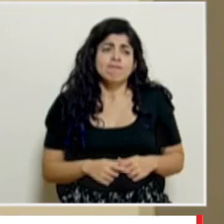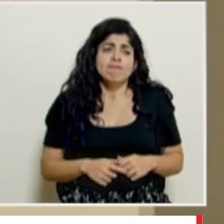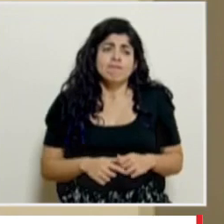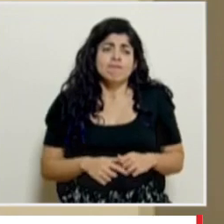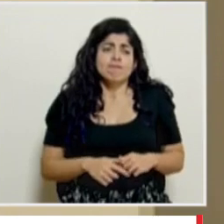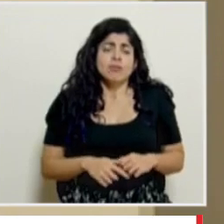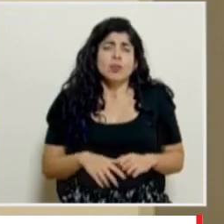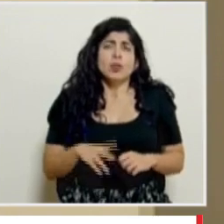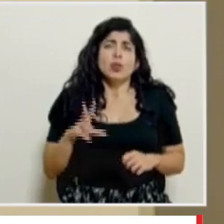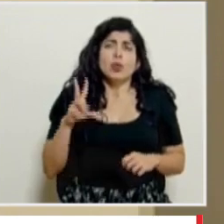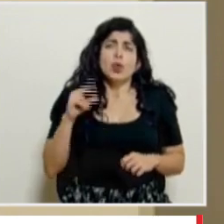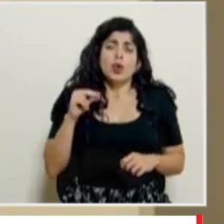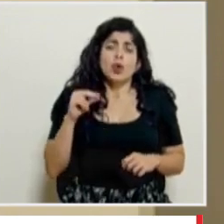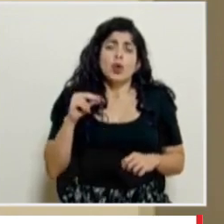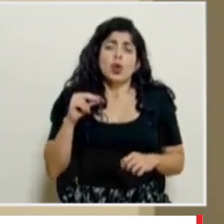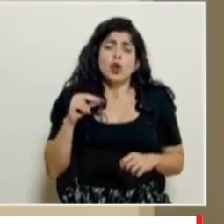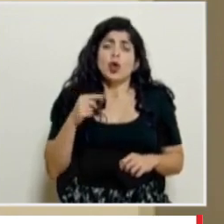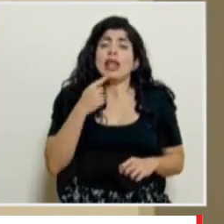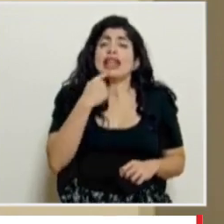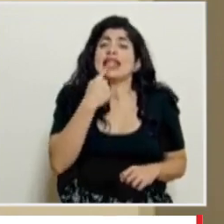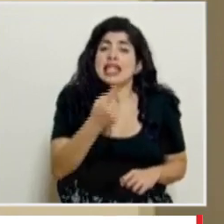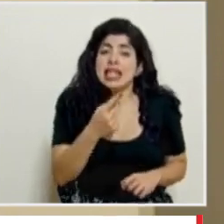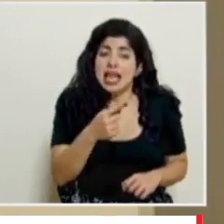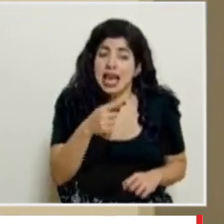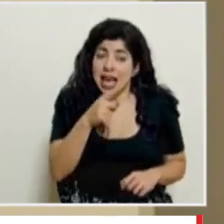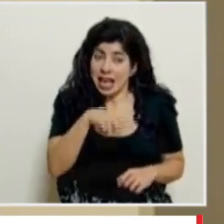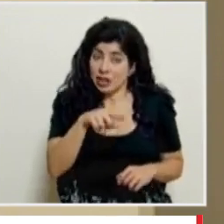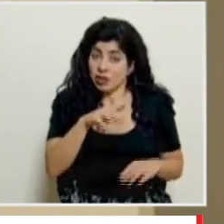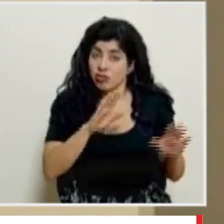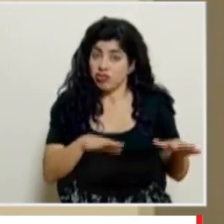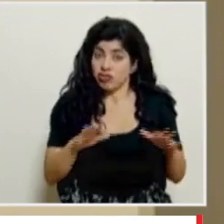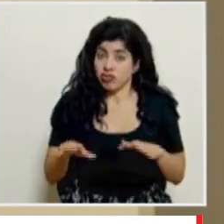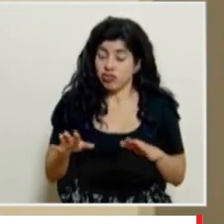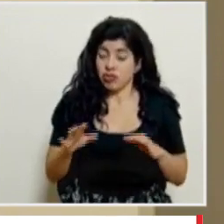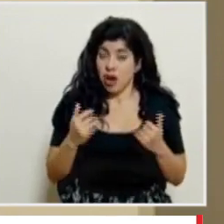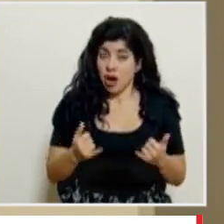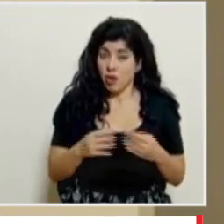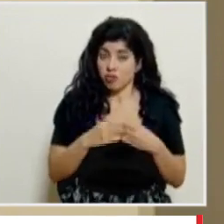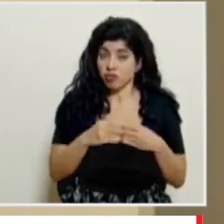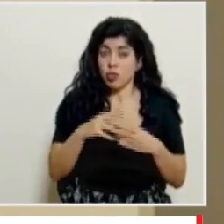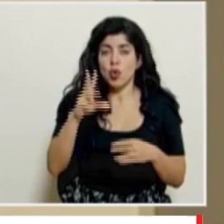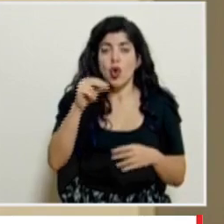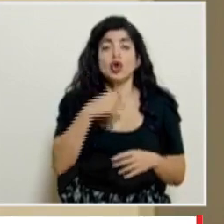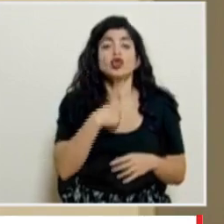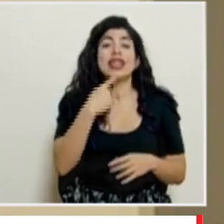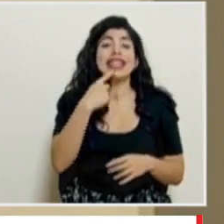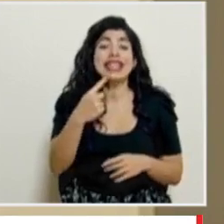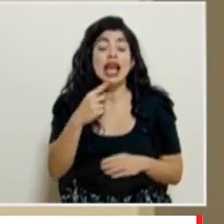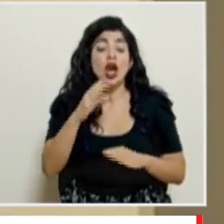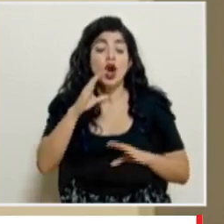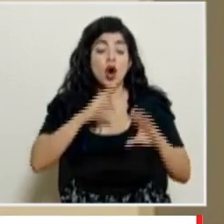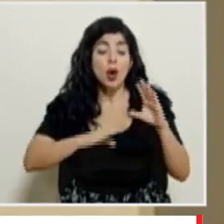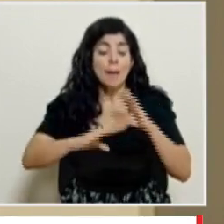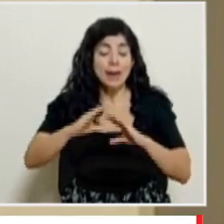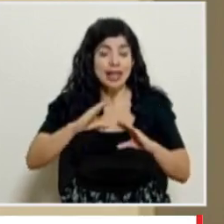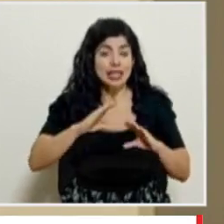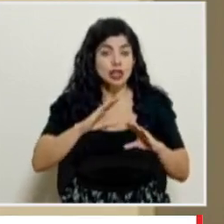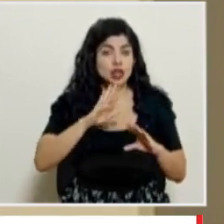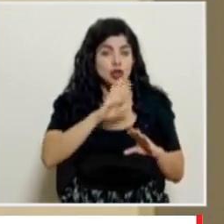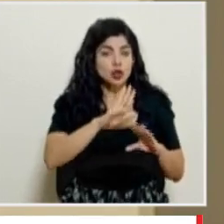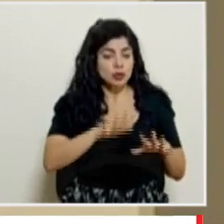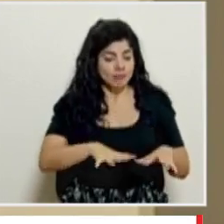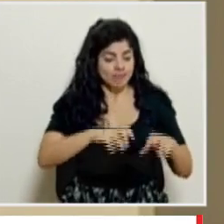no no no directamente mencioné que los comercios están bajando la guardia más bien lo que mencioné es que los comercios habían tomado la